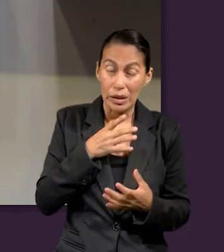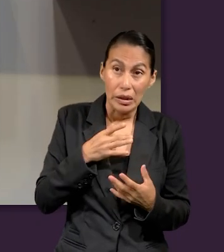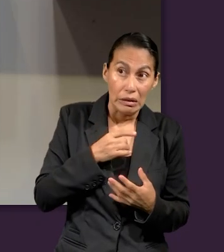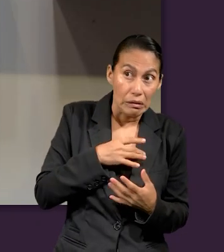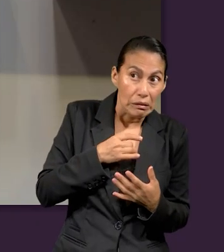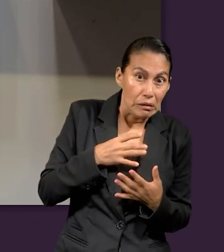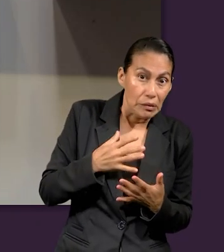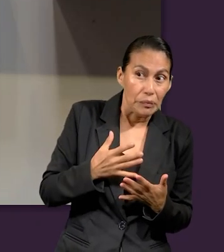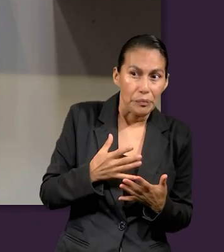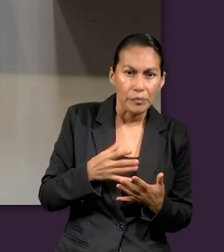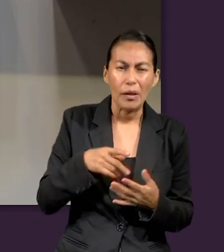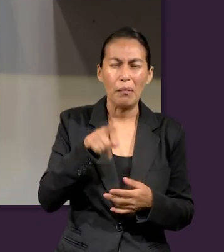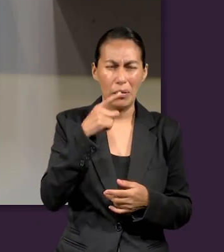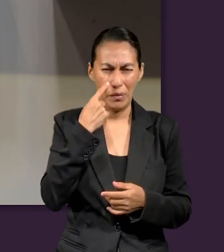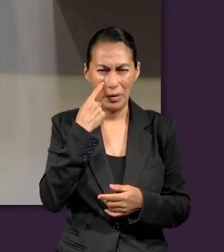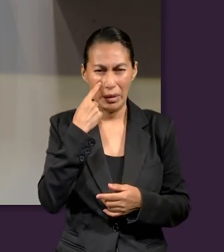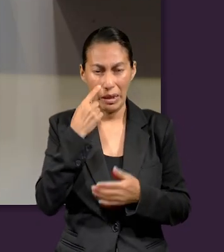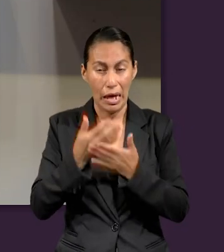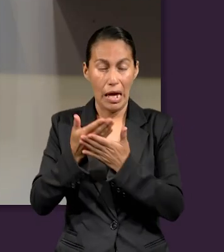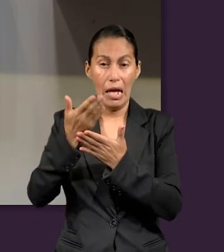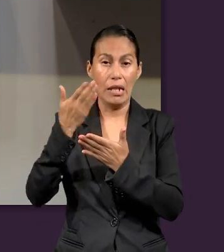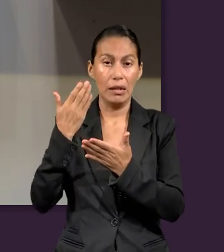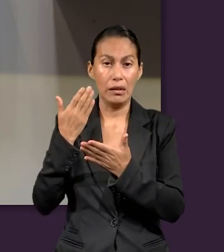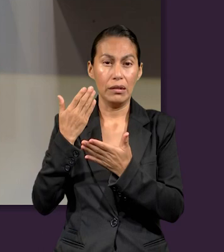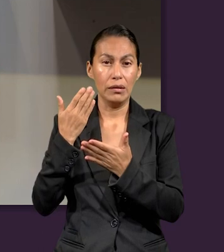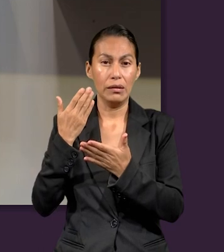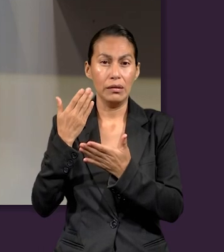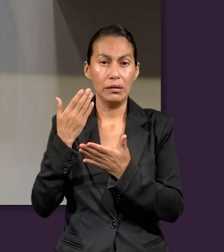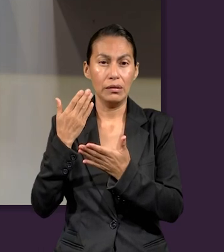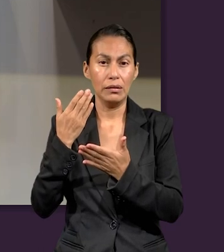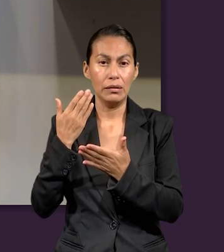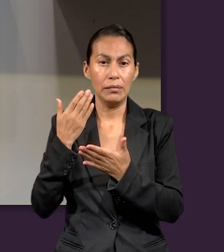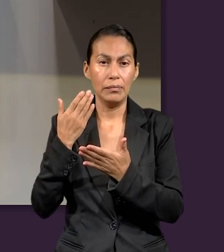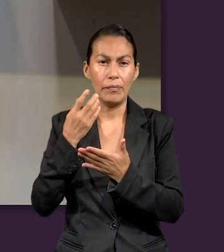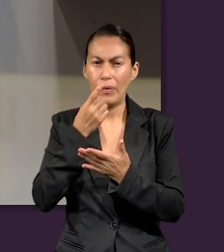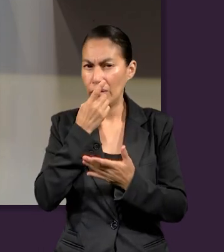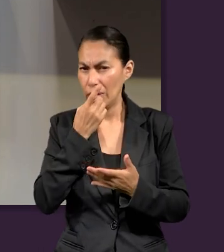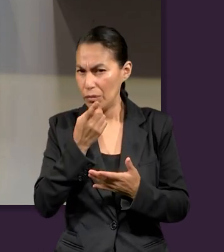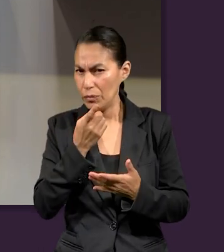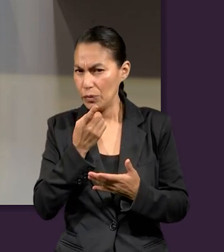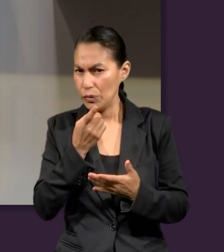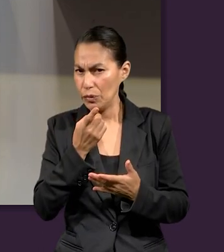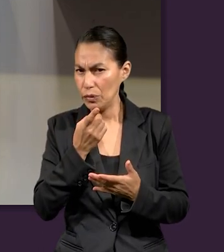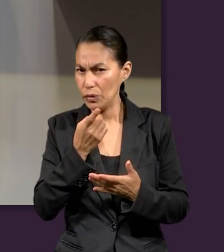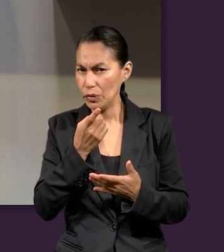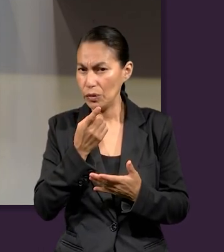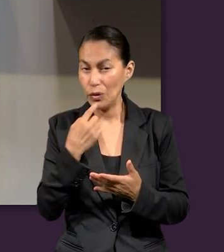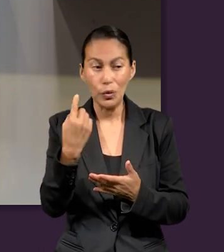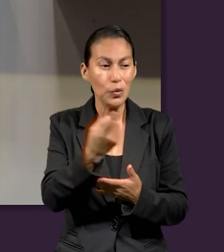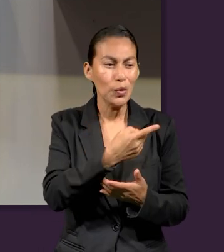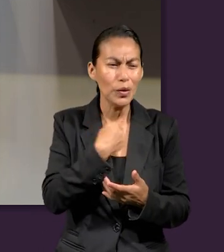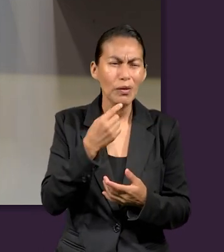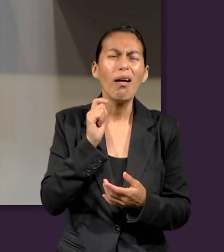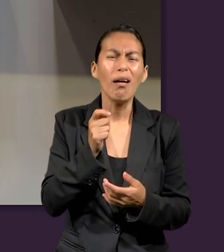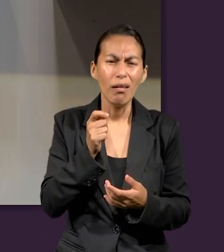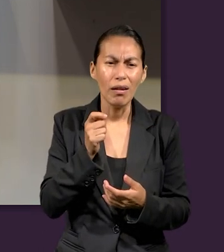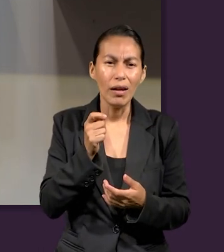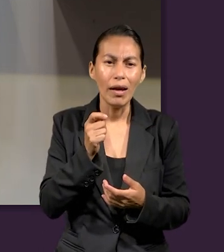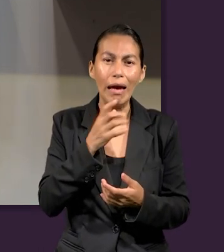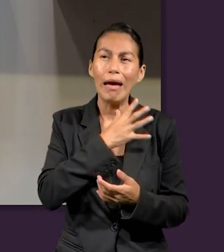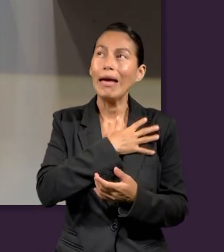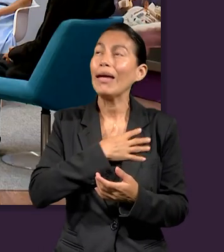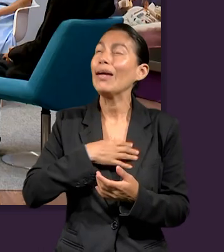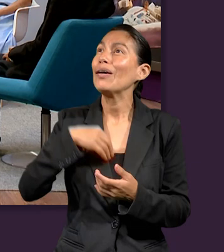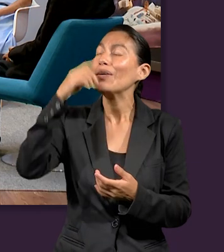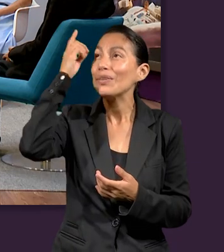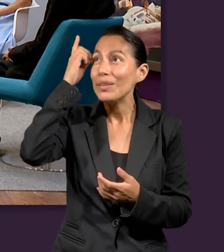preocupación. Sin embargo, recuerden en el segmento anterior, decíamos nosotros, ¿somos qué cosa? Hijos de Dios.